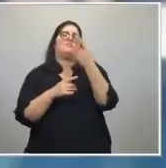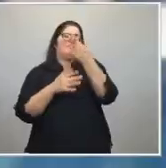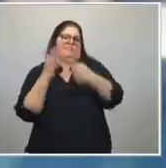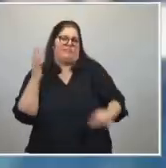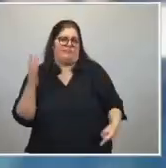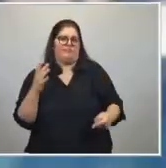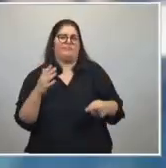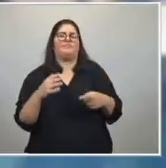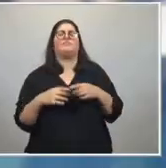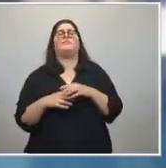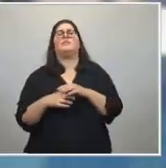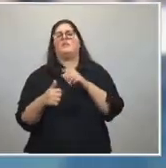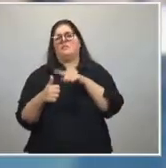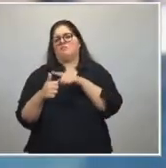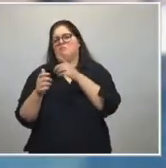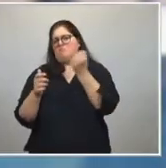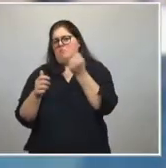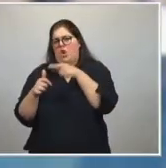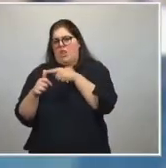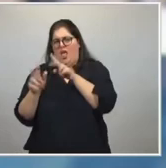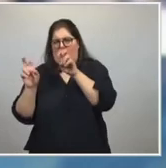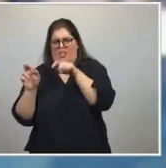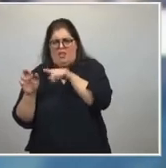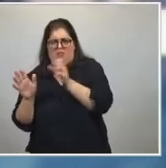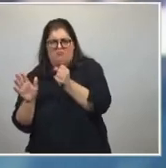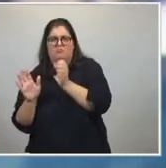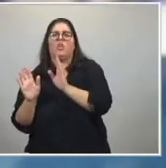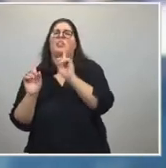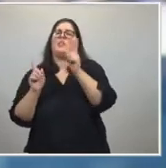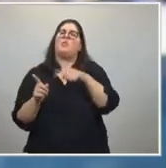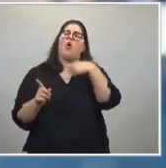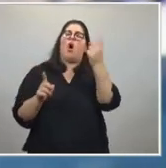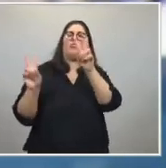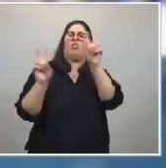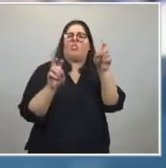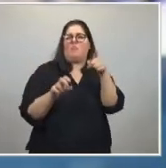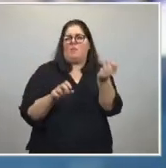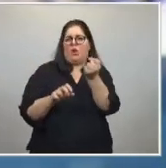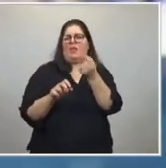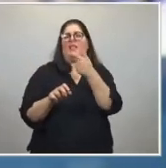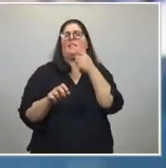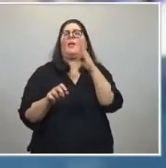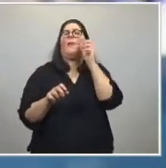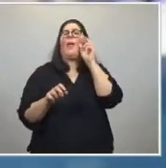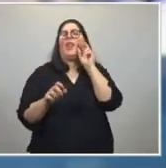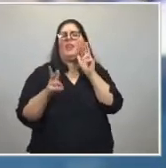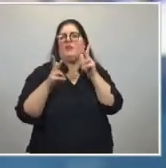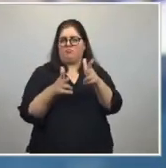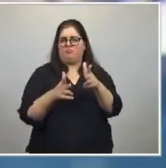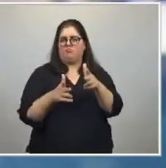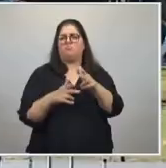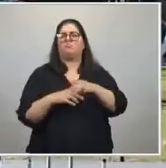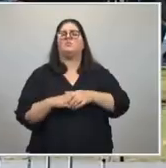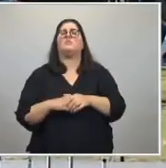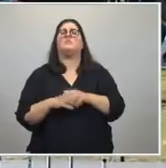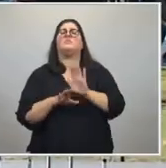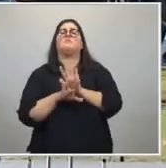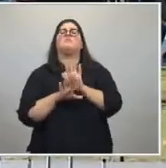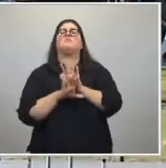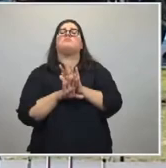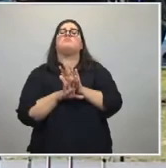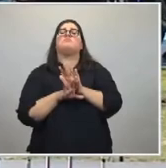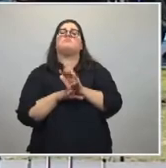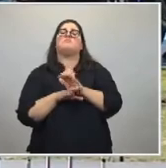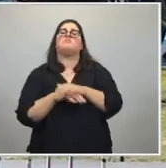Pero hay otra pata que es la que planteaba Sergio Berni, que es la pata